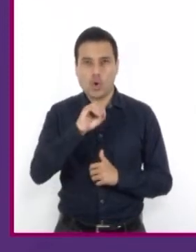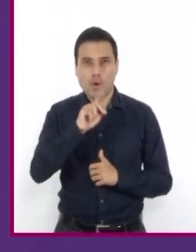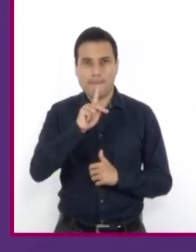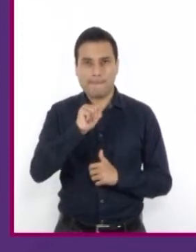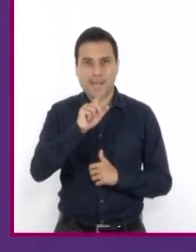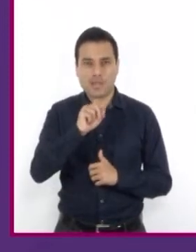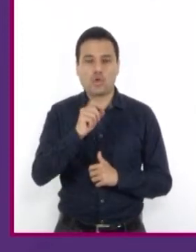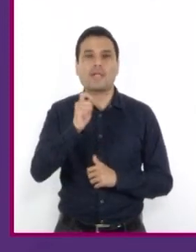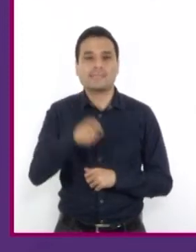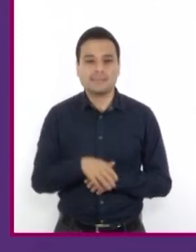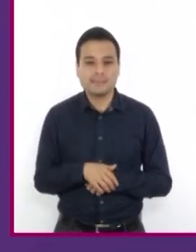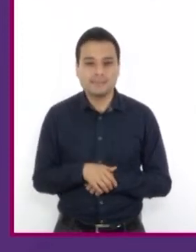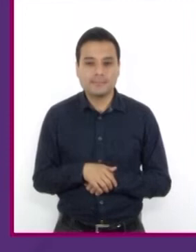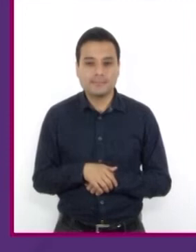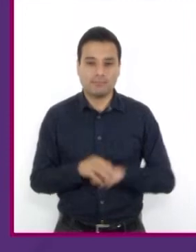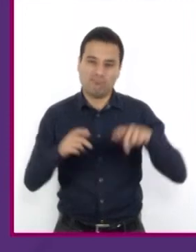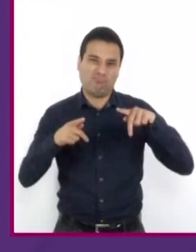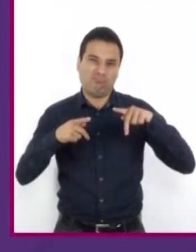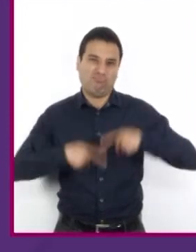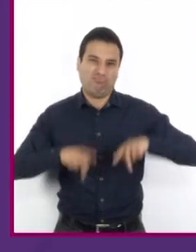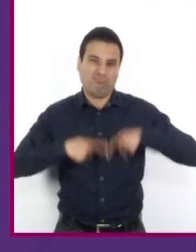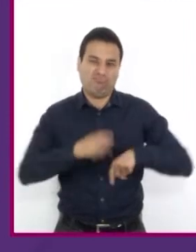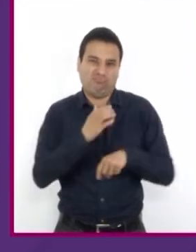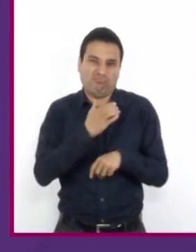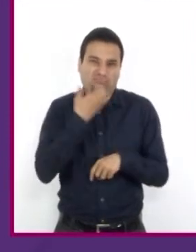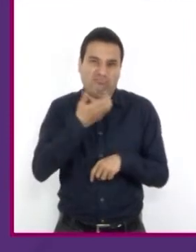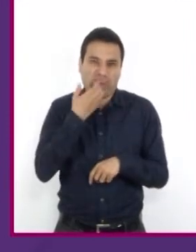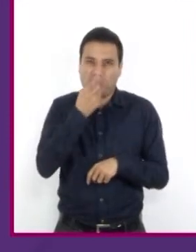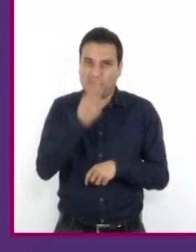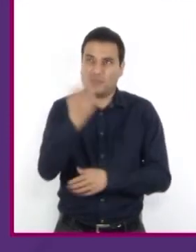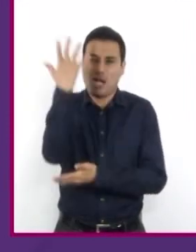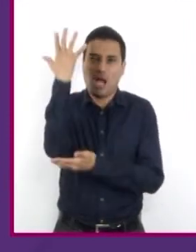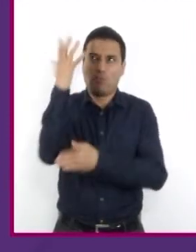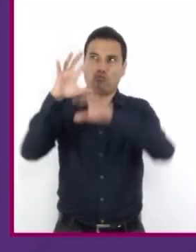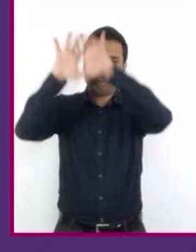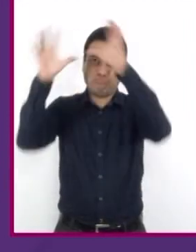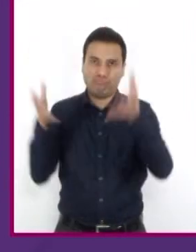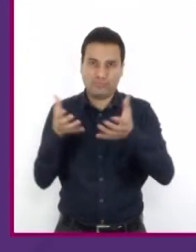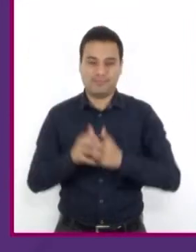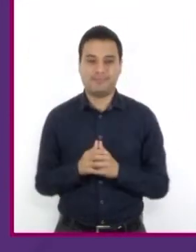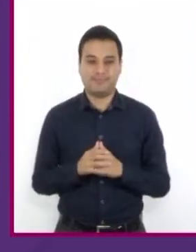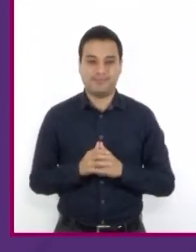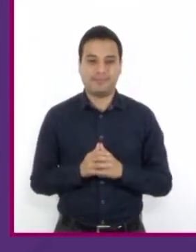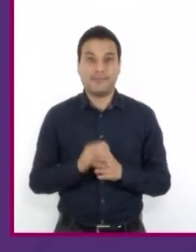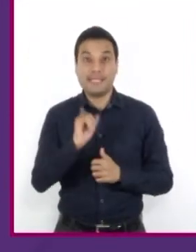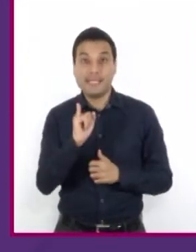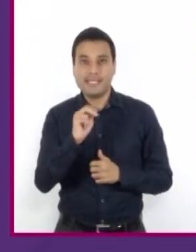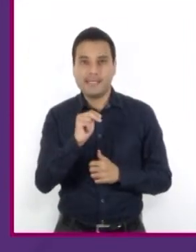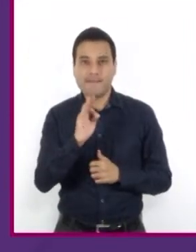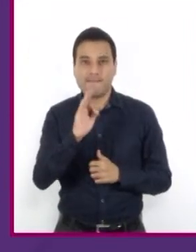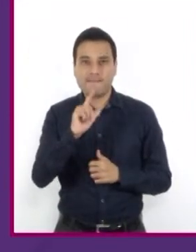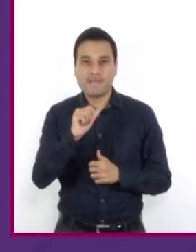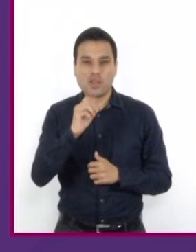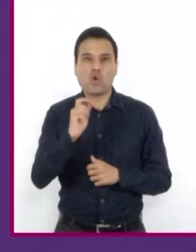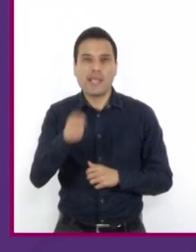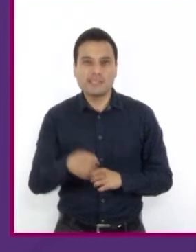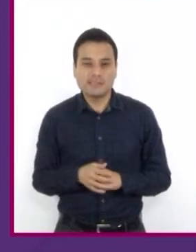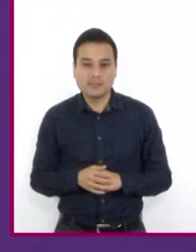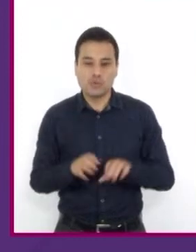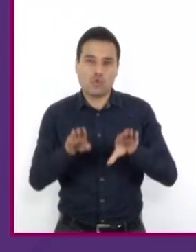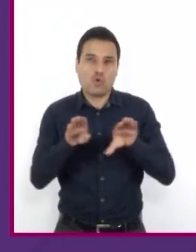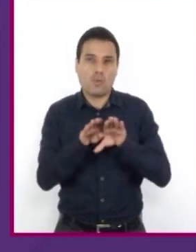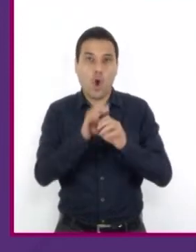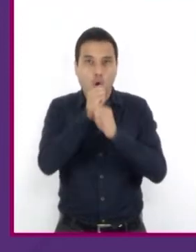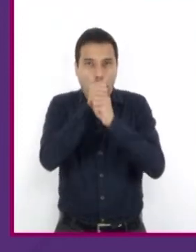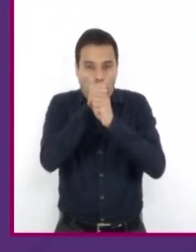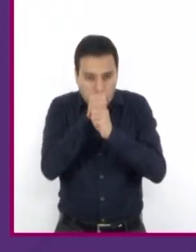dicho comúnmente de un árbol que tiene copa. Inflado, que está hinchado con aire